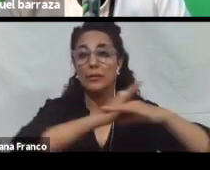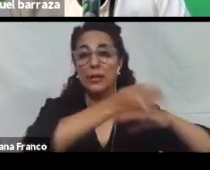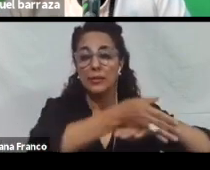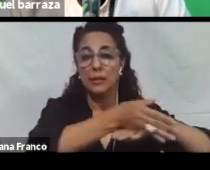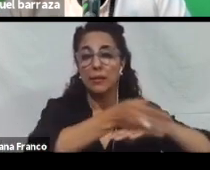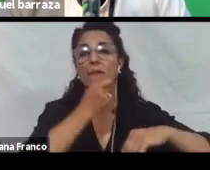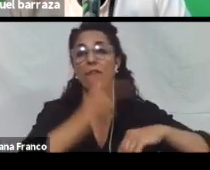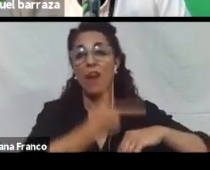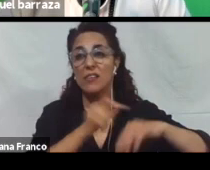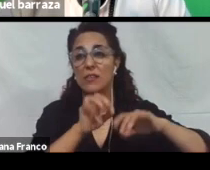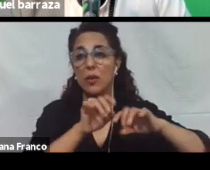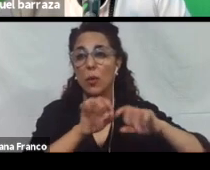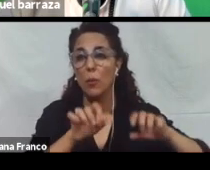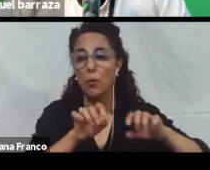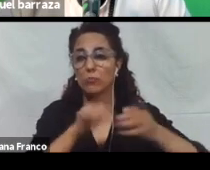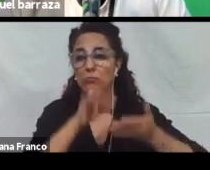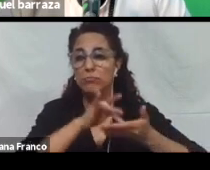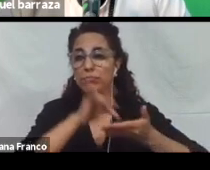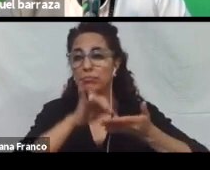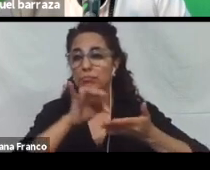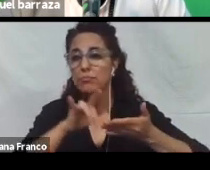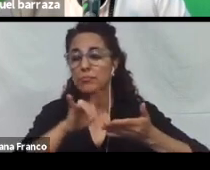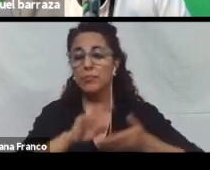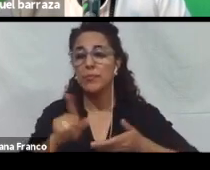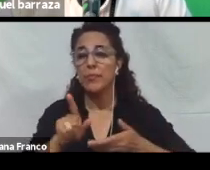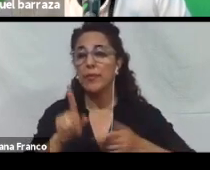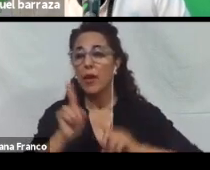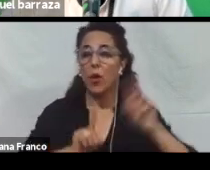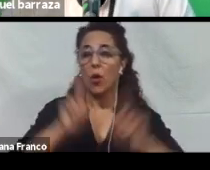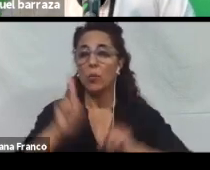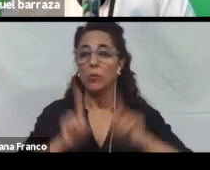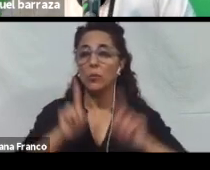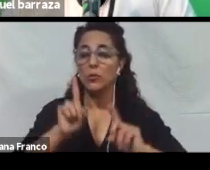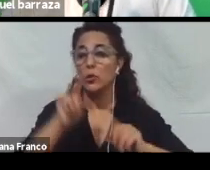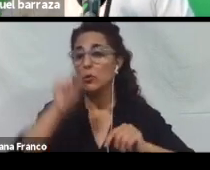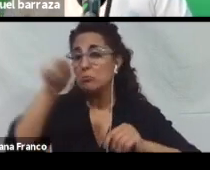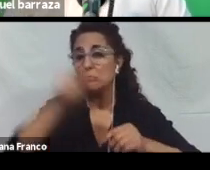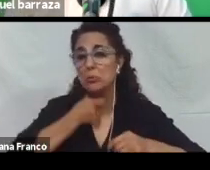para agregar el texto alternativo. O cambiar los contrastes de colores.